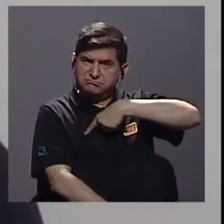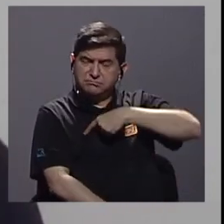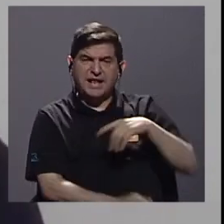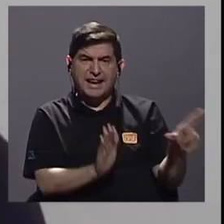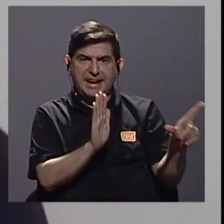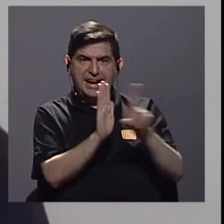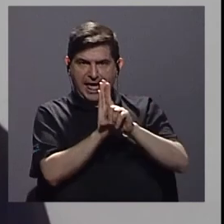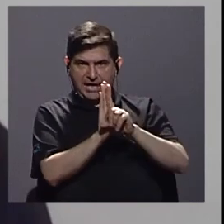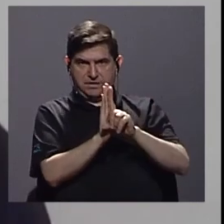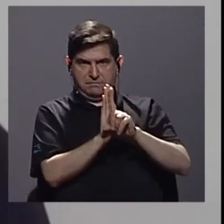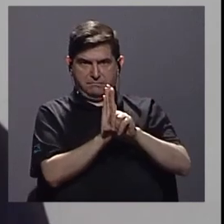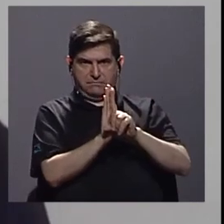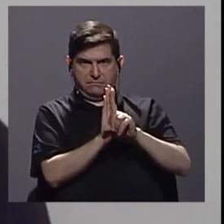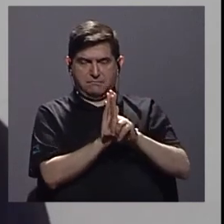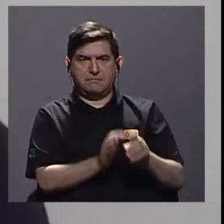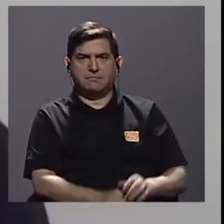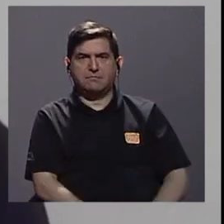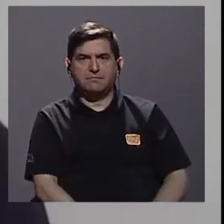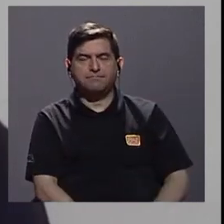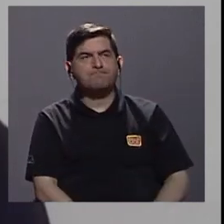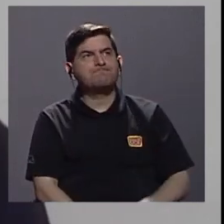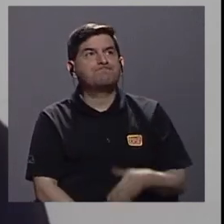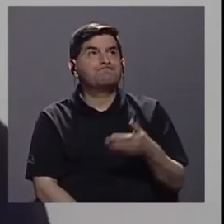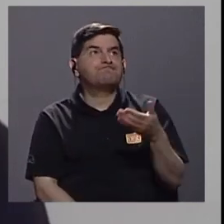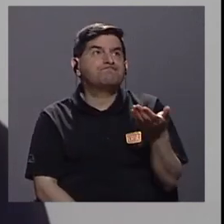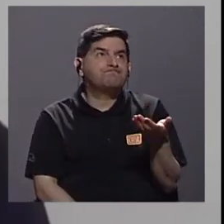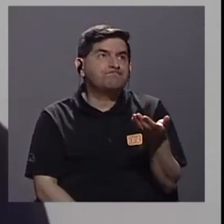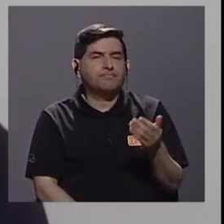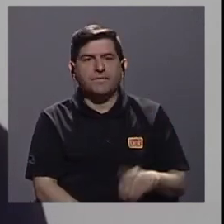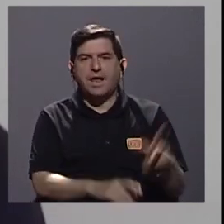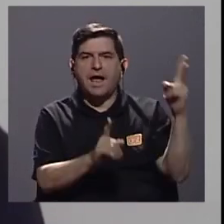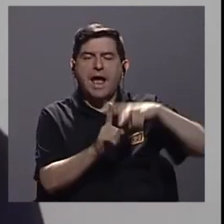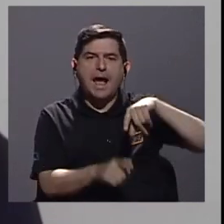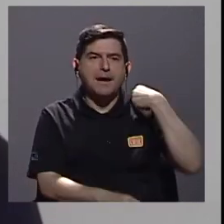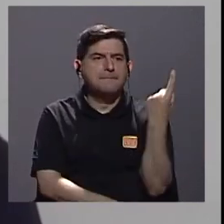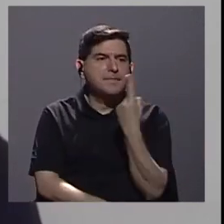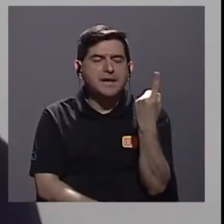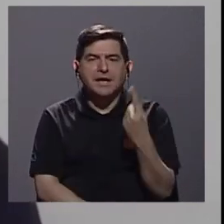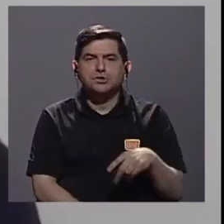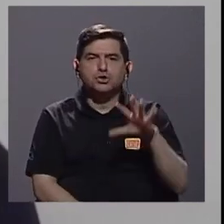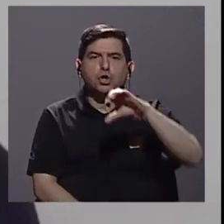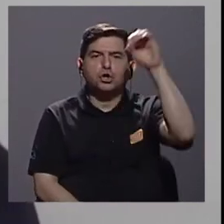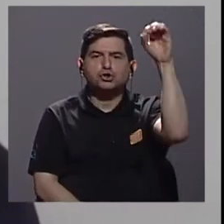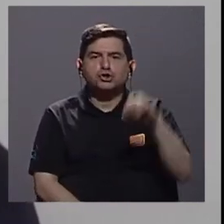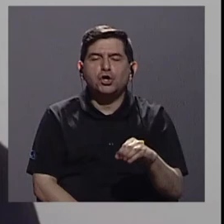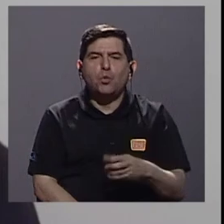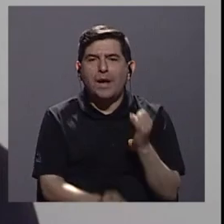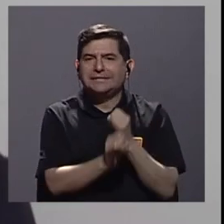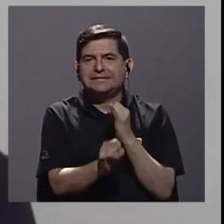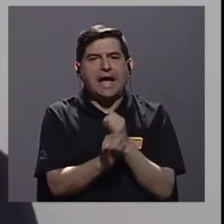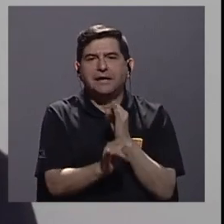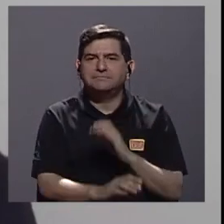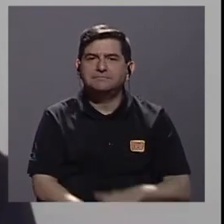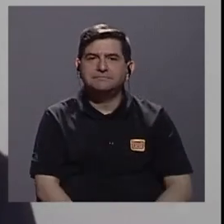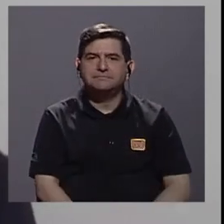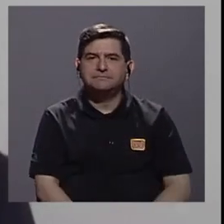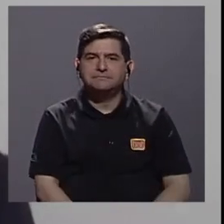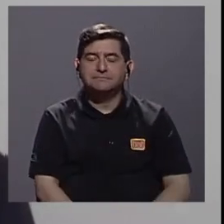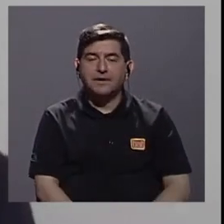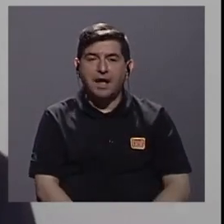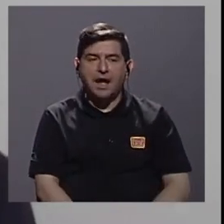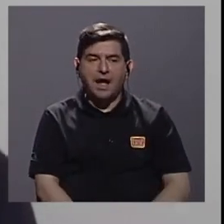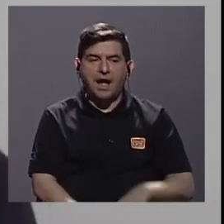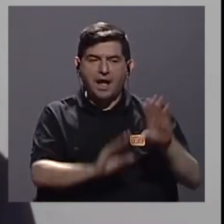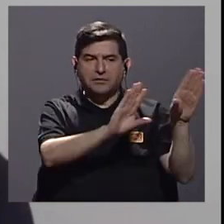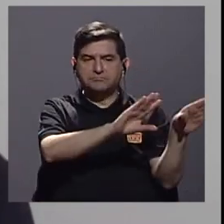una ley que, cuyos, digamos, aplica solo casi que al 50% de las instituciones. Tenemos que